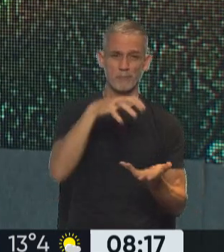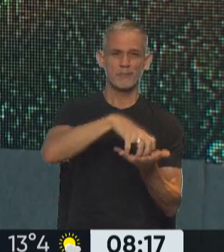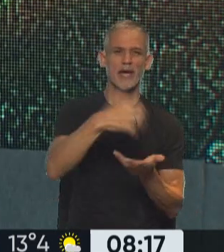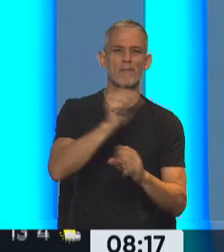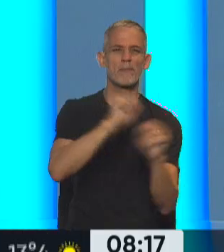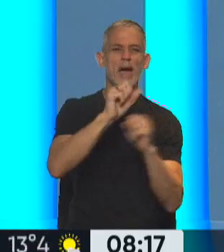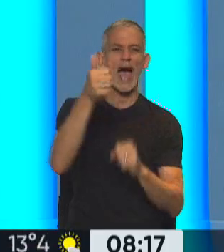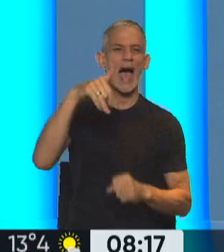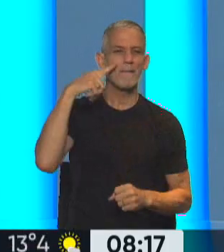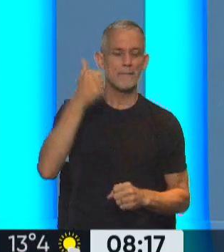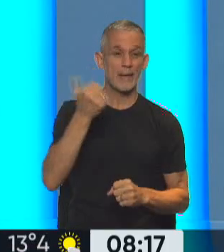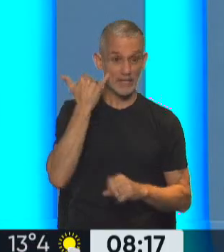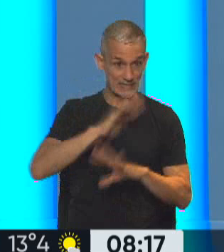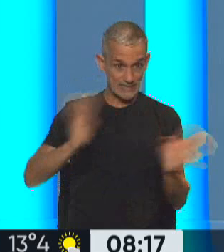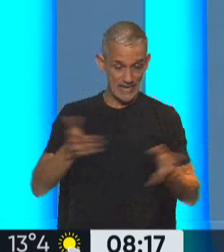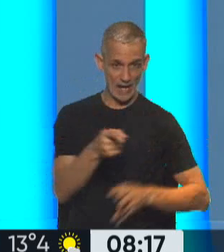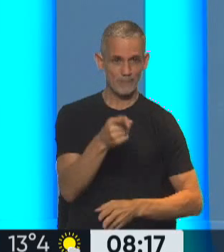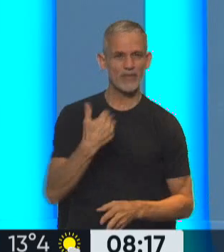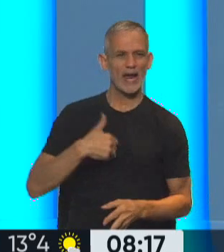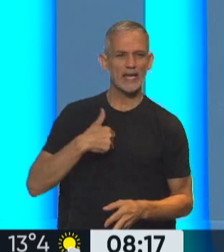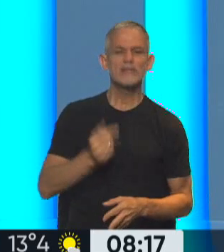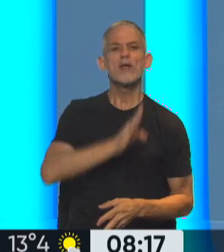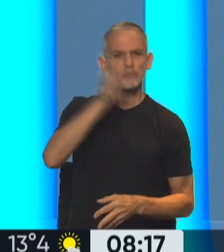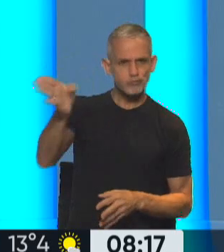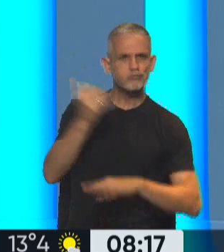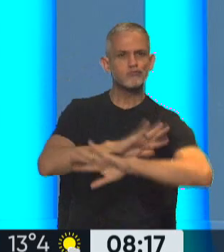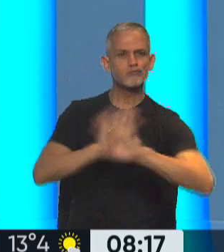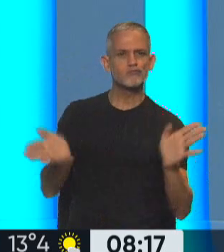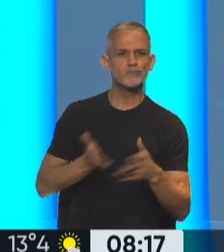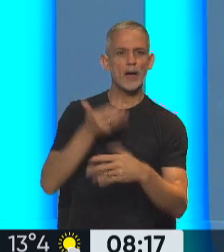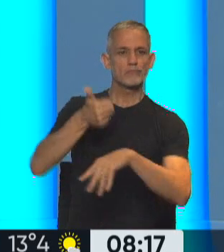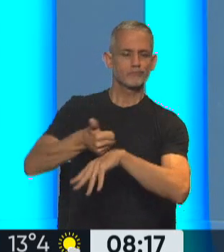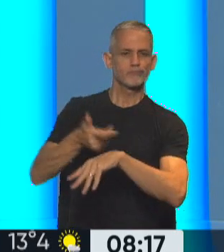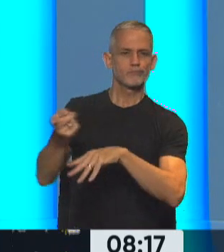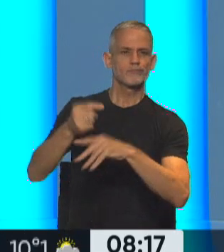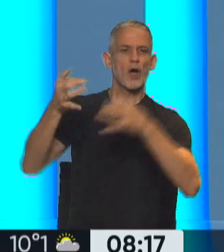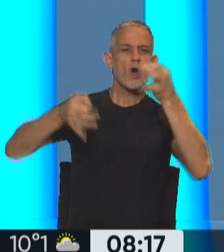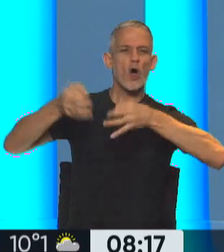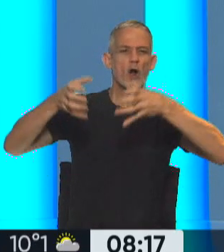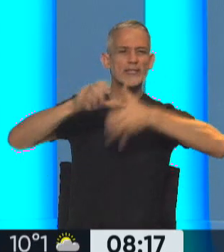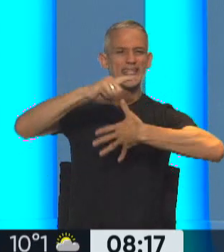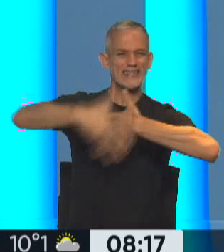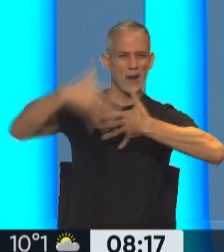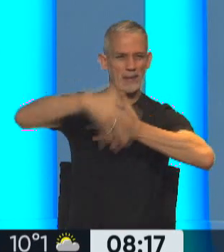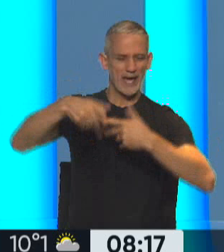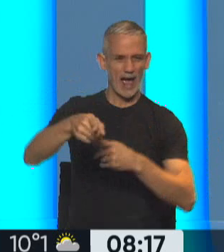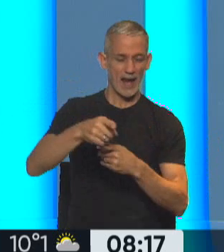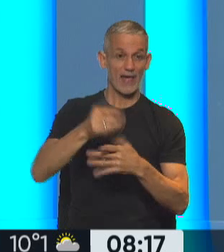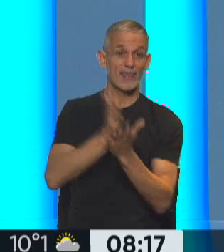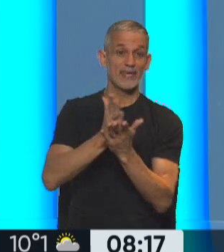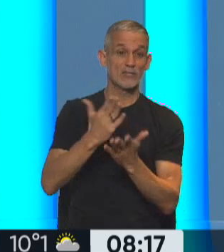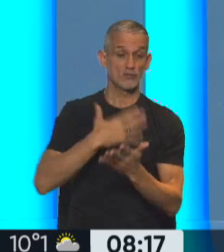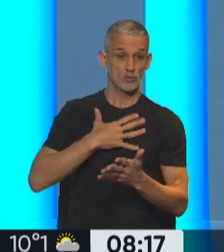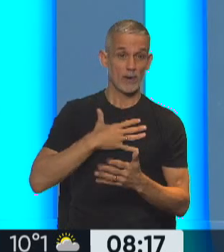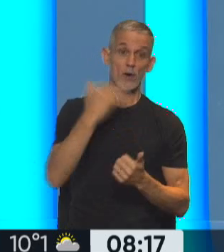aquel atentado. Lo hizo ya, la Argentina se presentó ante la Corte Interamericana de Derechos Humanos jueves y